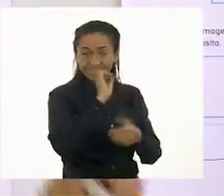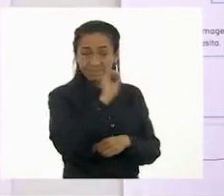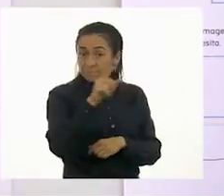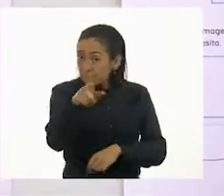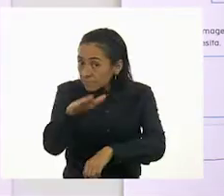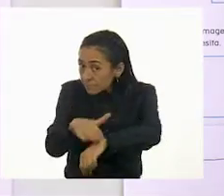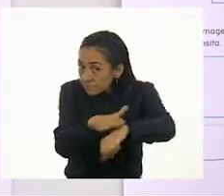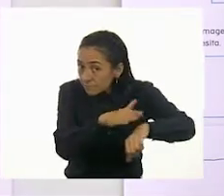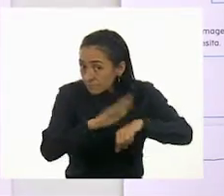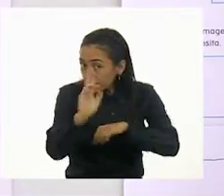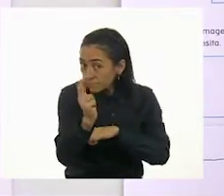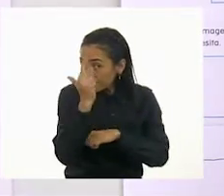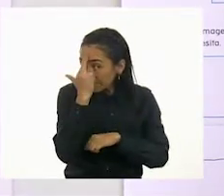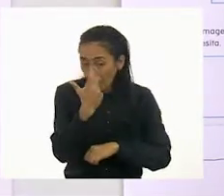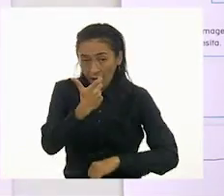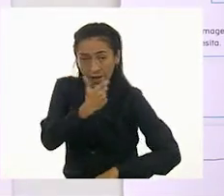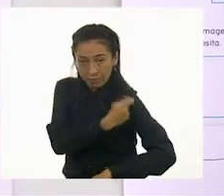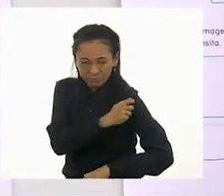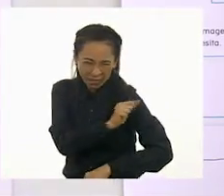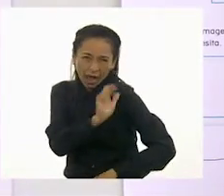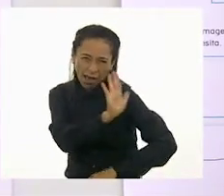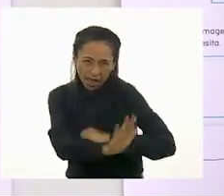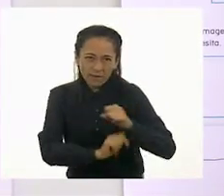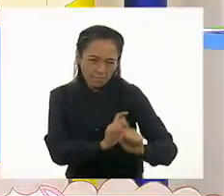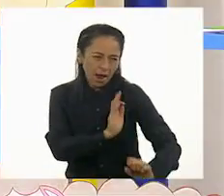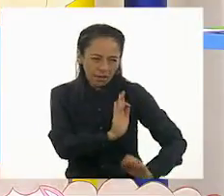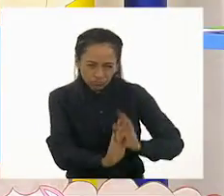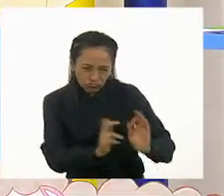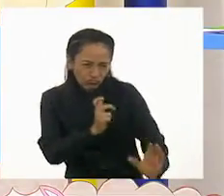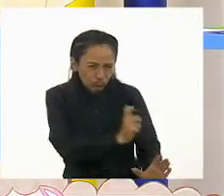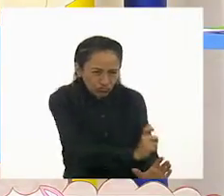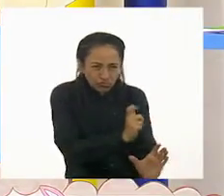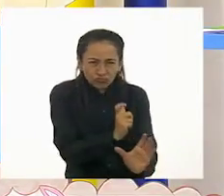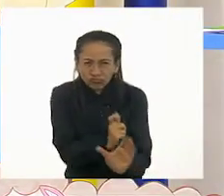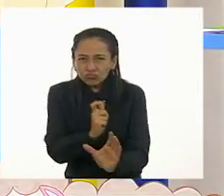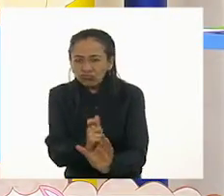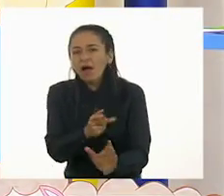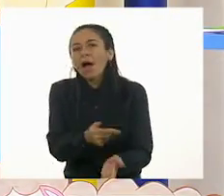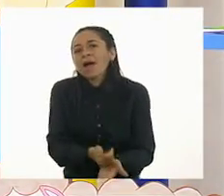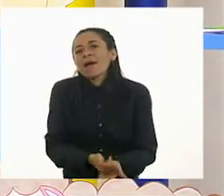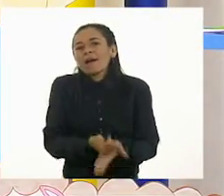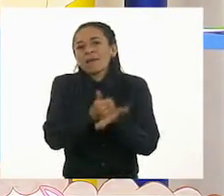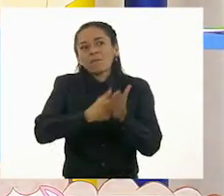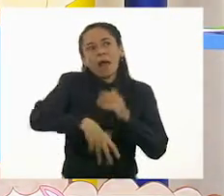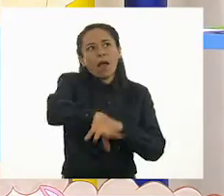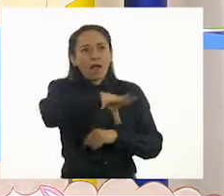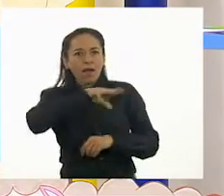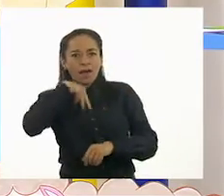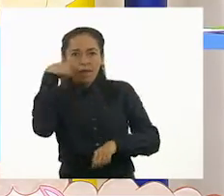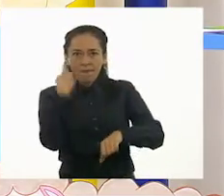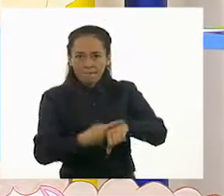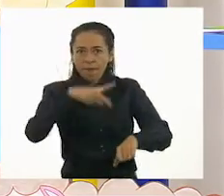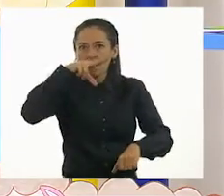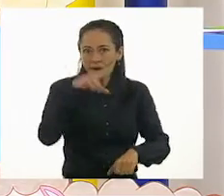vacunas en los animales evita que se enfermen y que contagien también a otros animalitos. Y continuamos con...